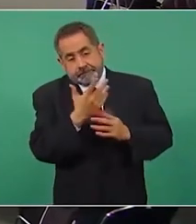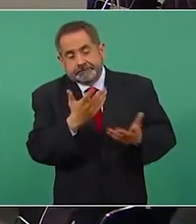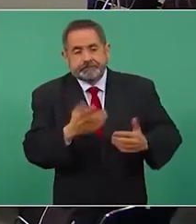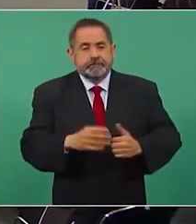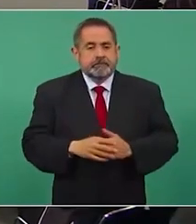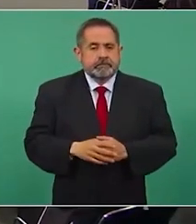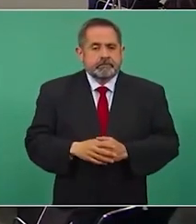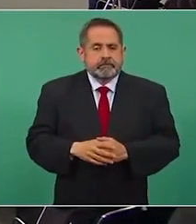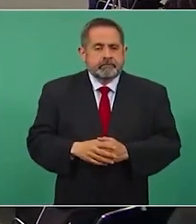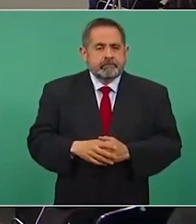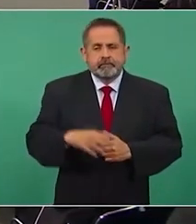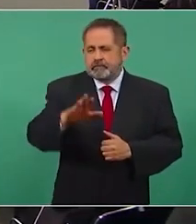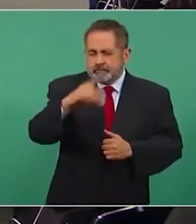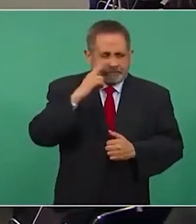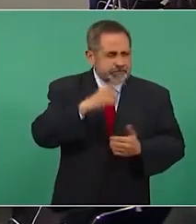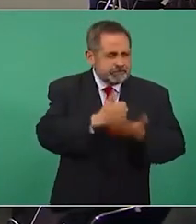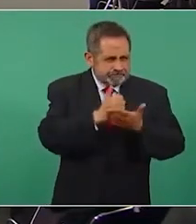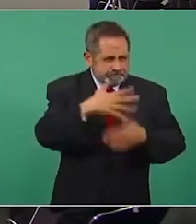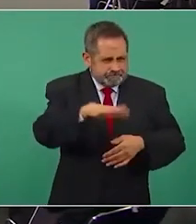A ver si te ayudan.